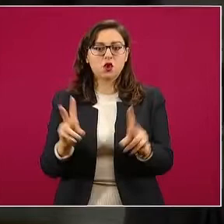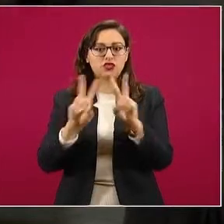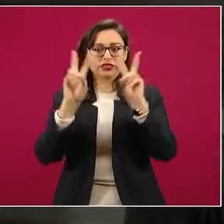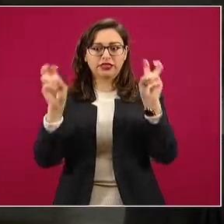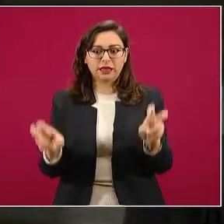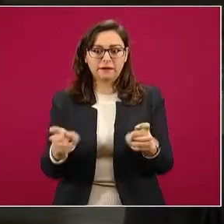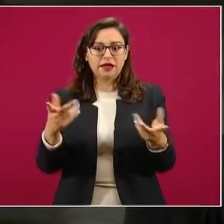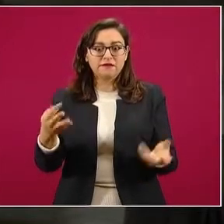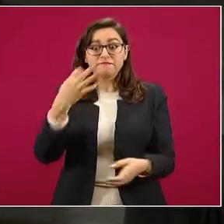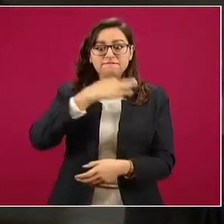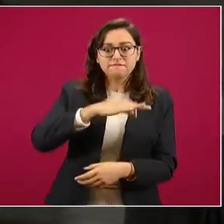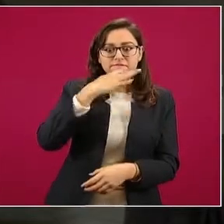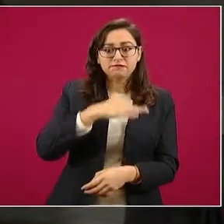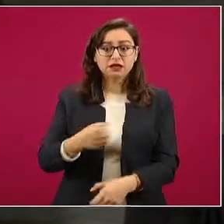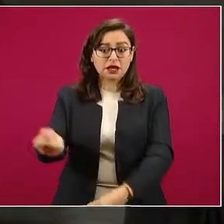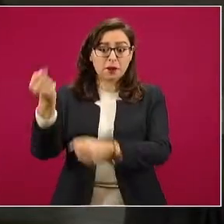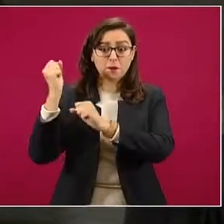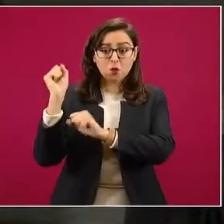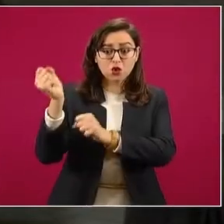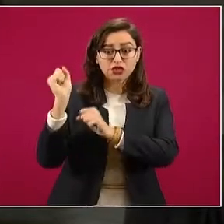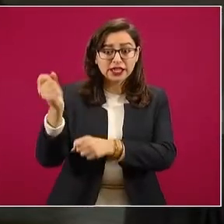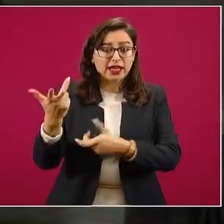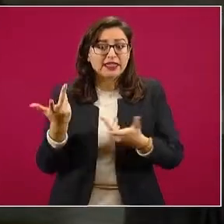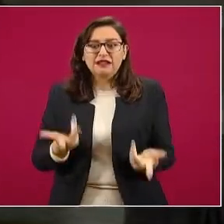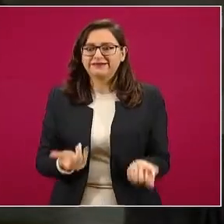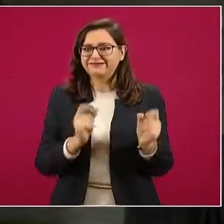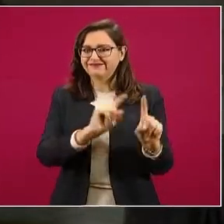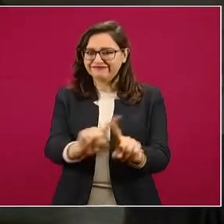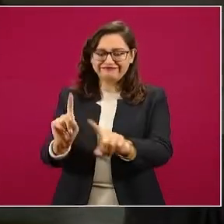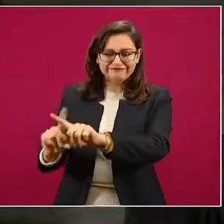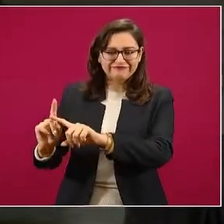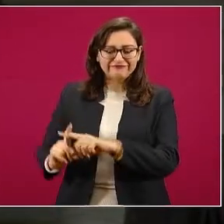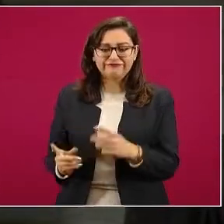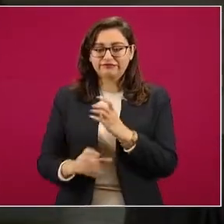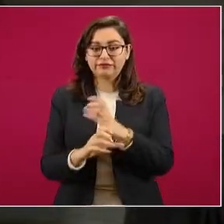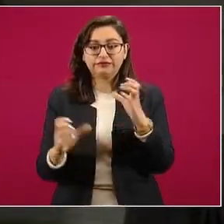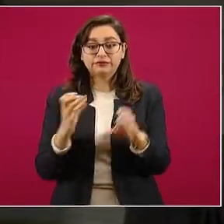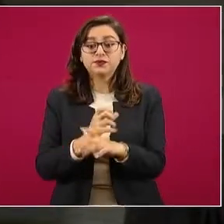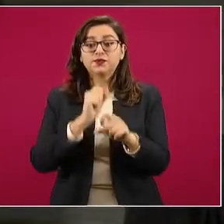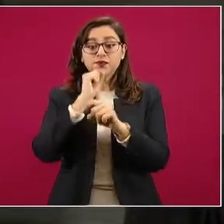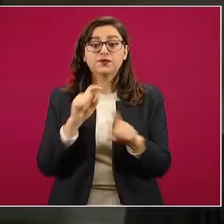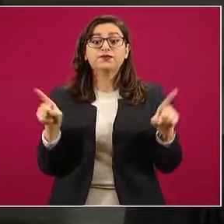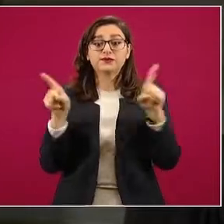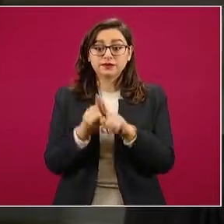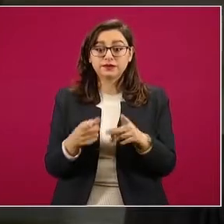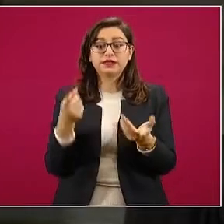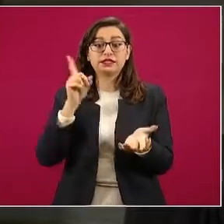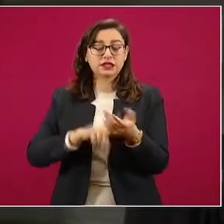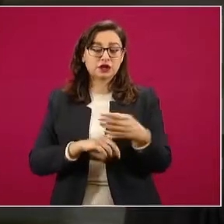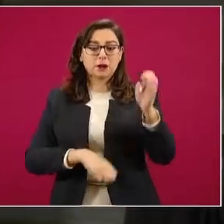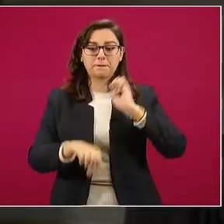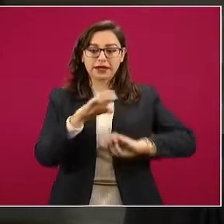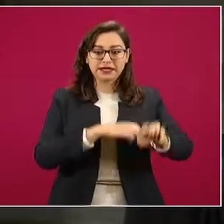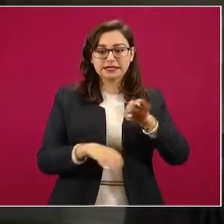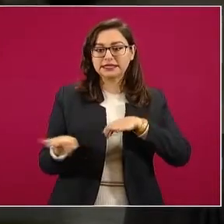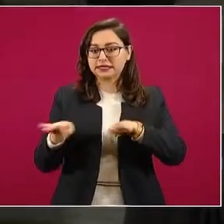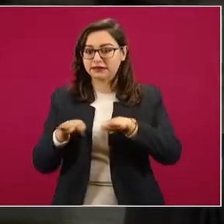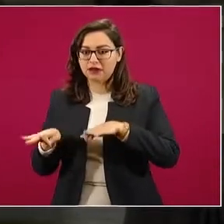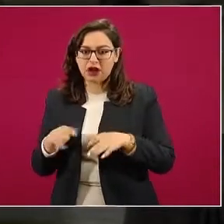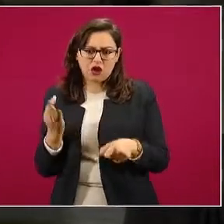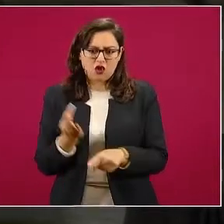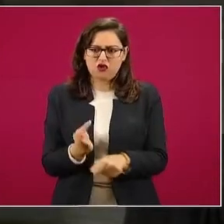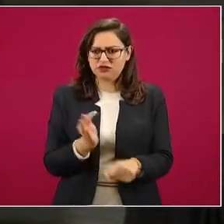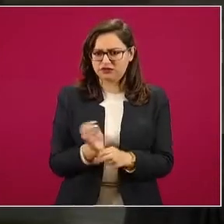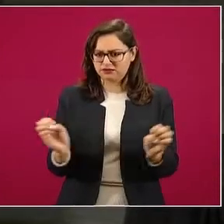Al final en esta temporada era donde regularmente también había festejos en las empresas, en los trabajos y que en teoría no